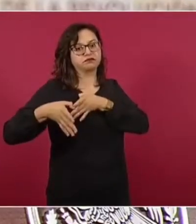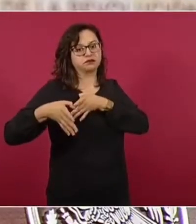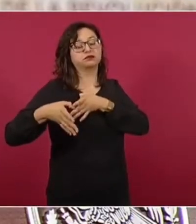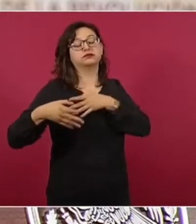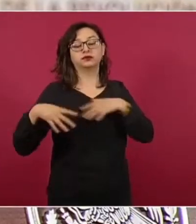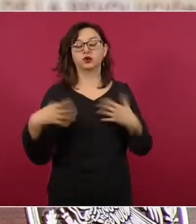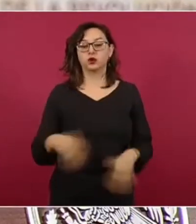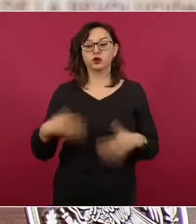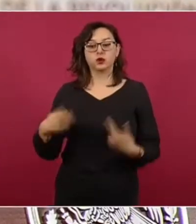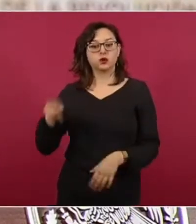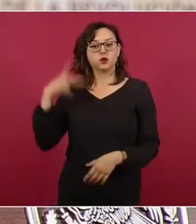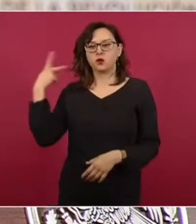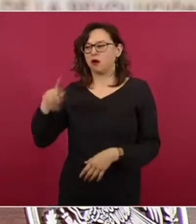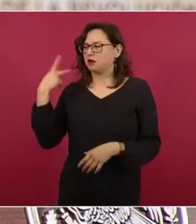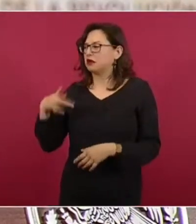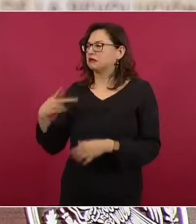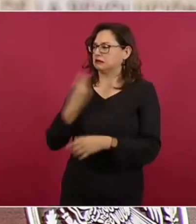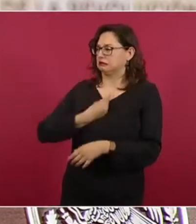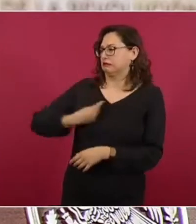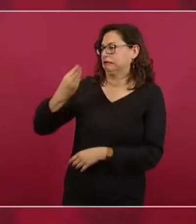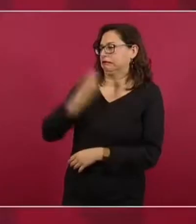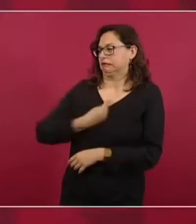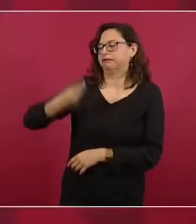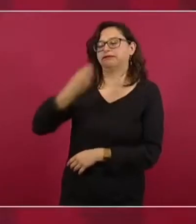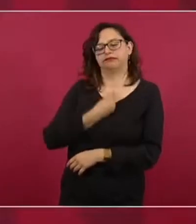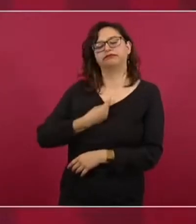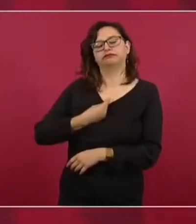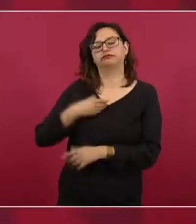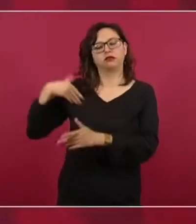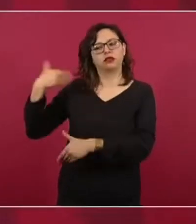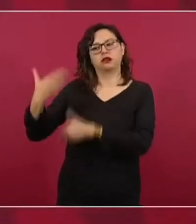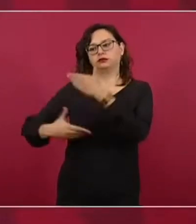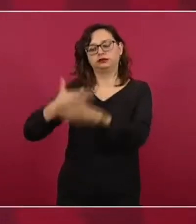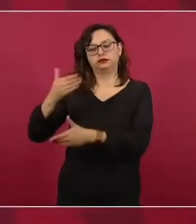resistencia heroica del pueblo de México,